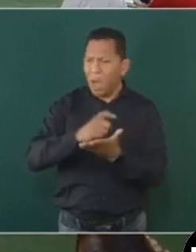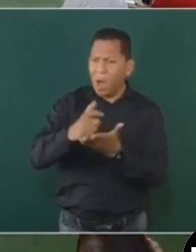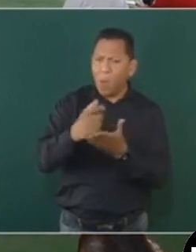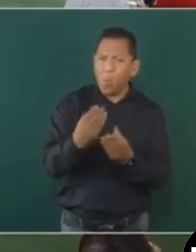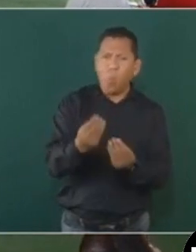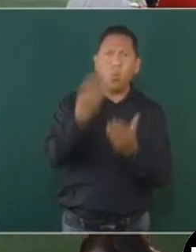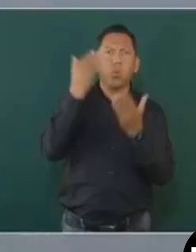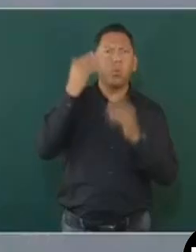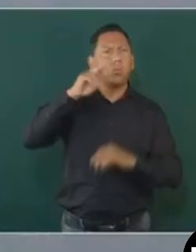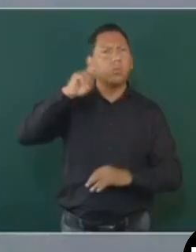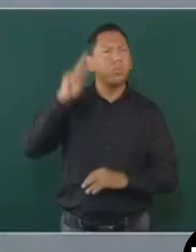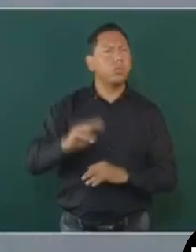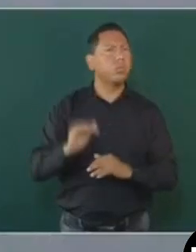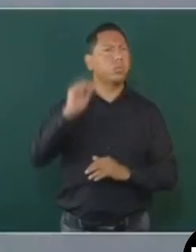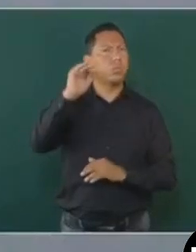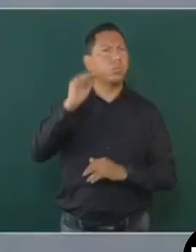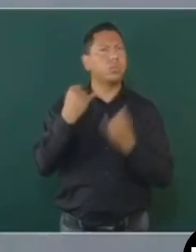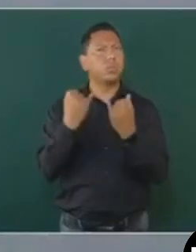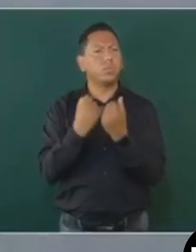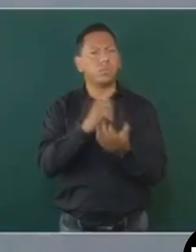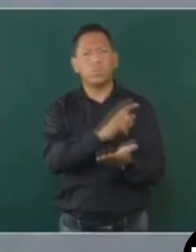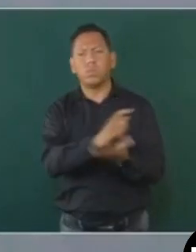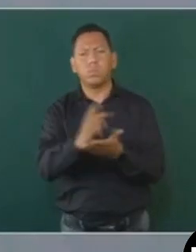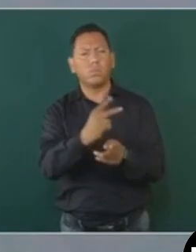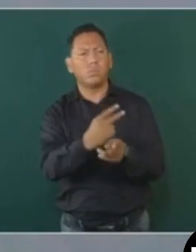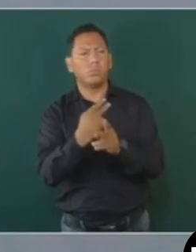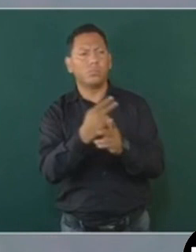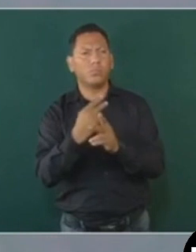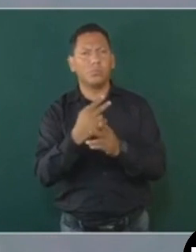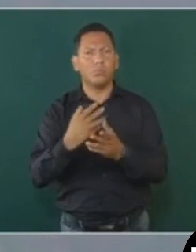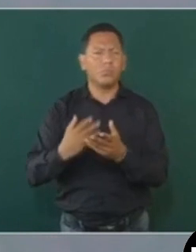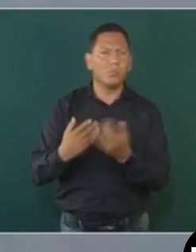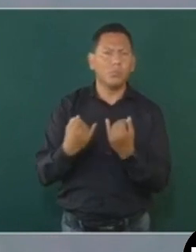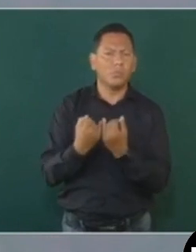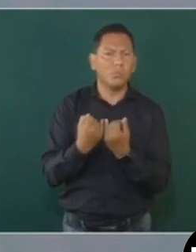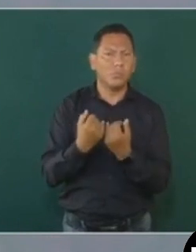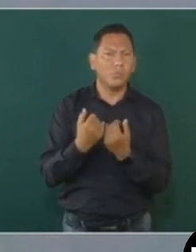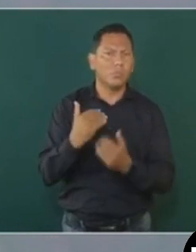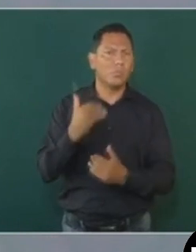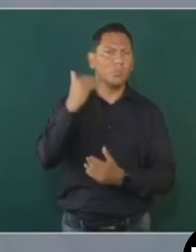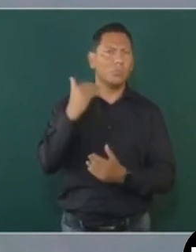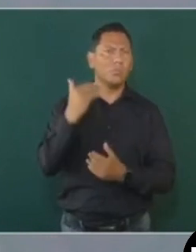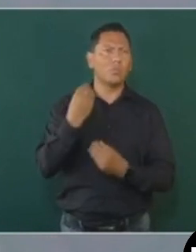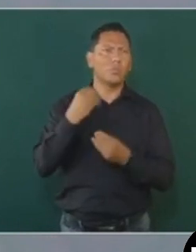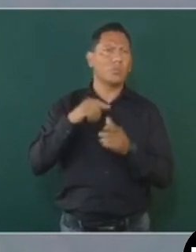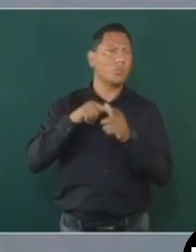altos y estas prestaciones, porque